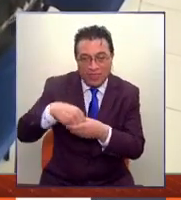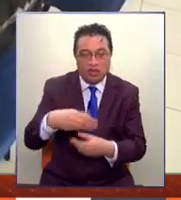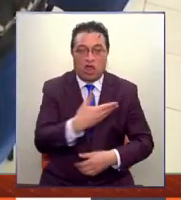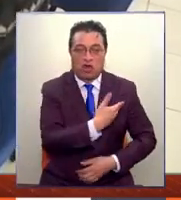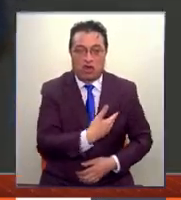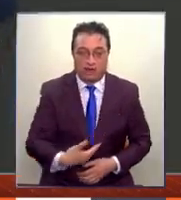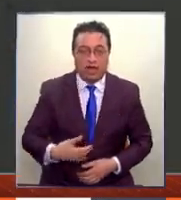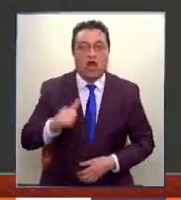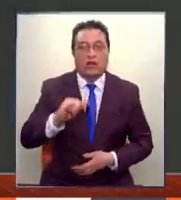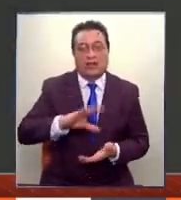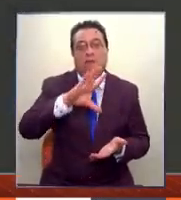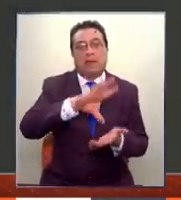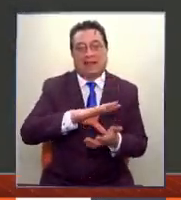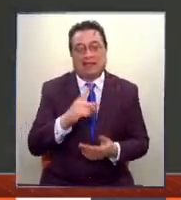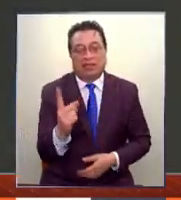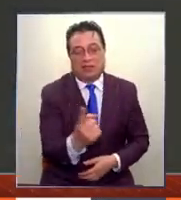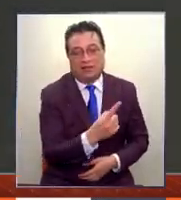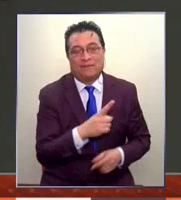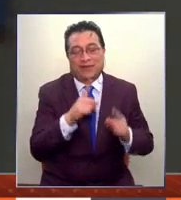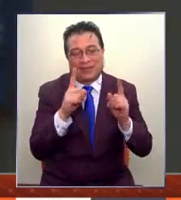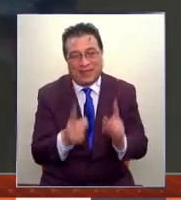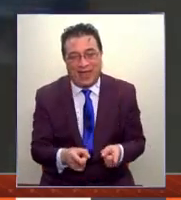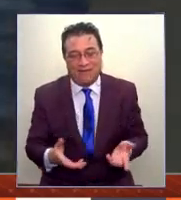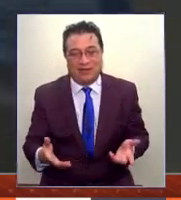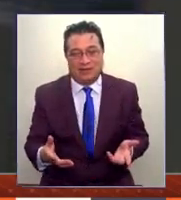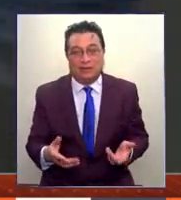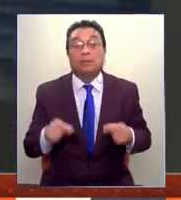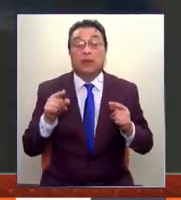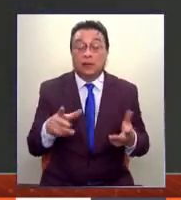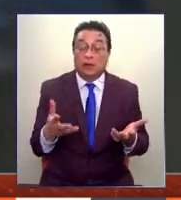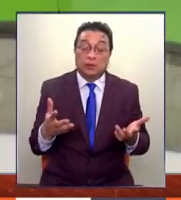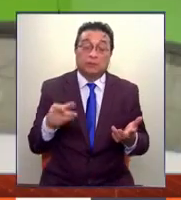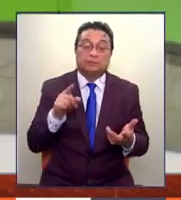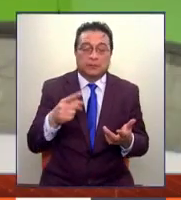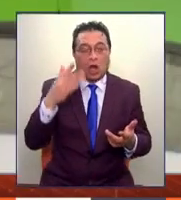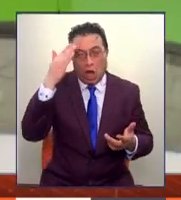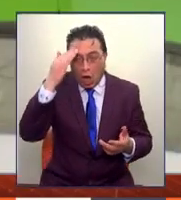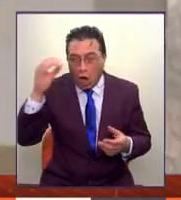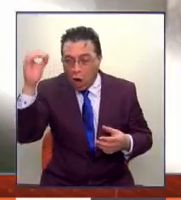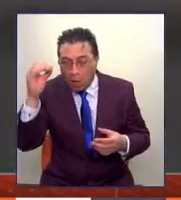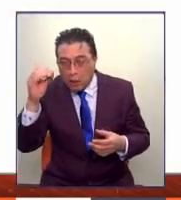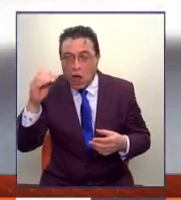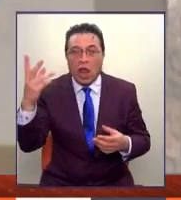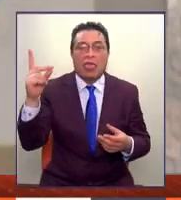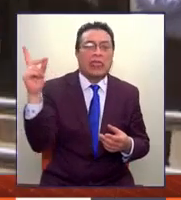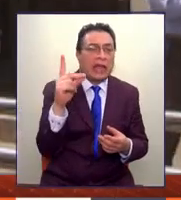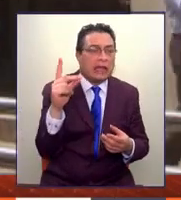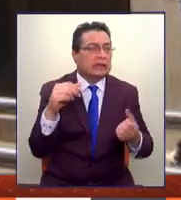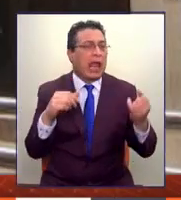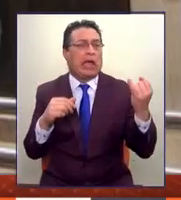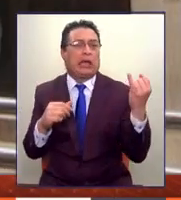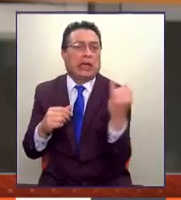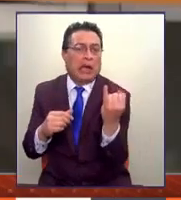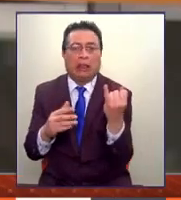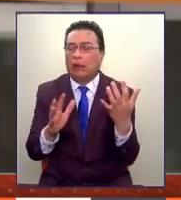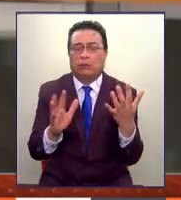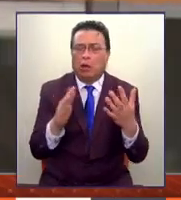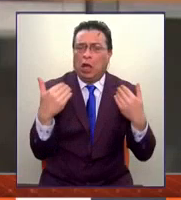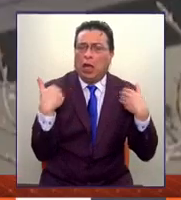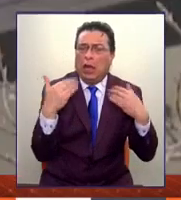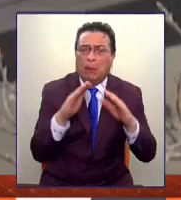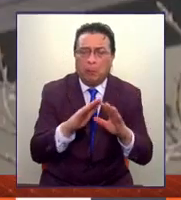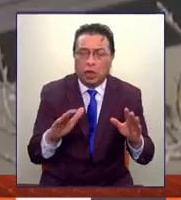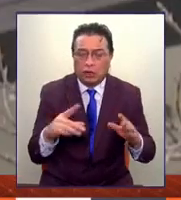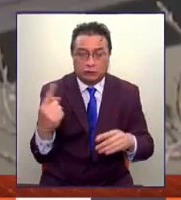del país. Creo que para más allá de las posturas, si son de izquierda o de derecha, los chilenos, las chilenas, lo que nos